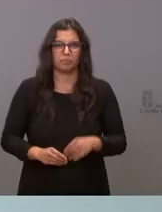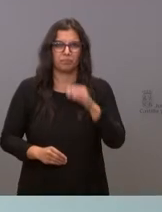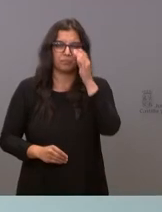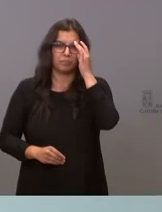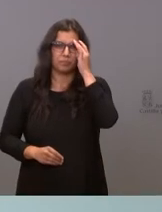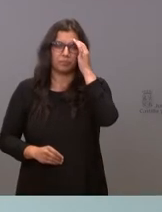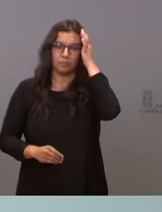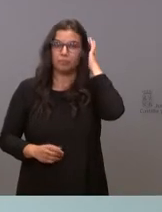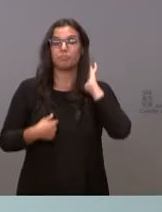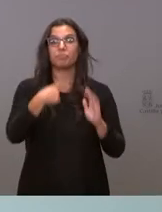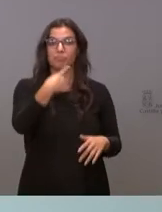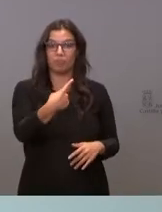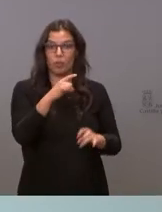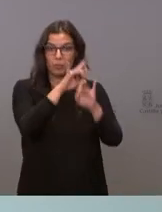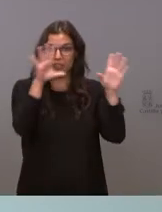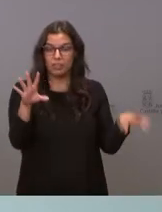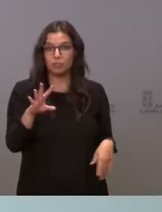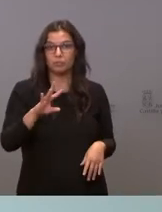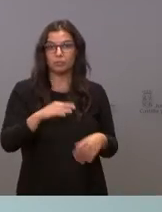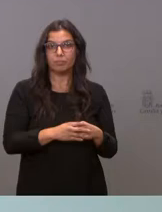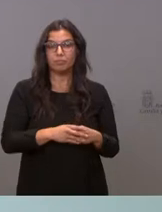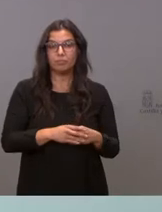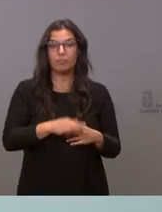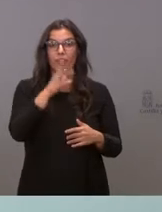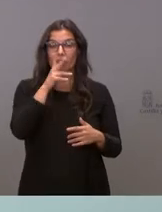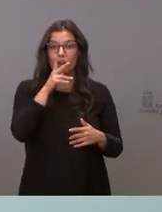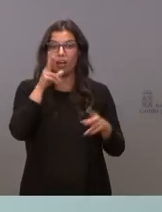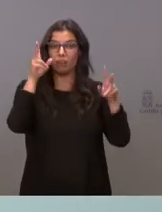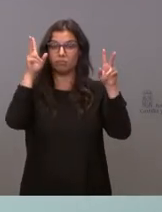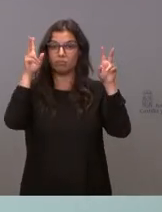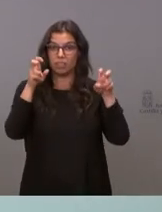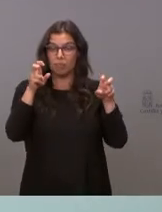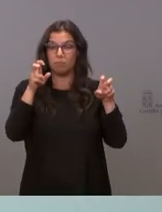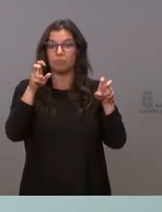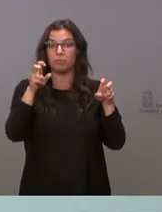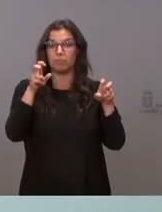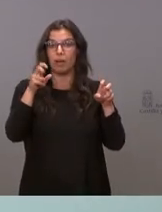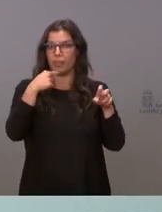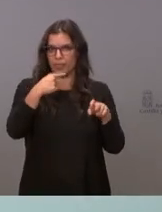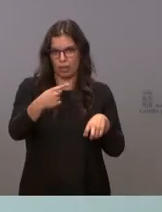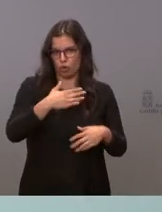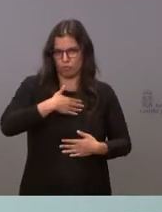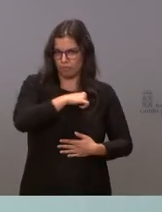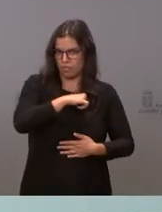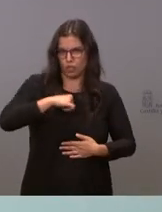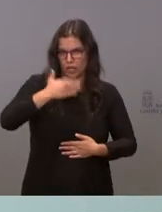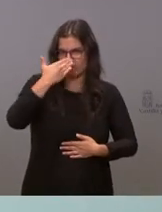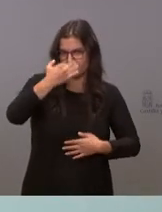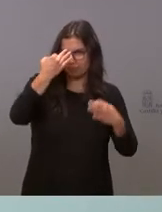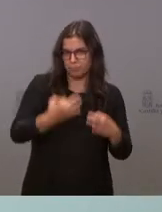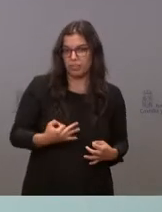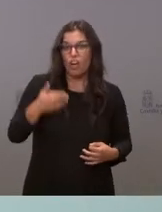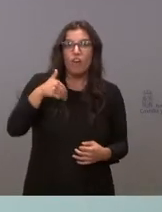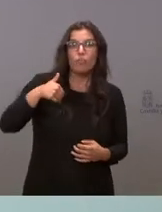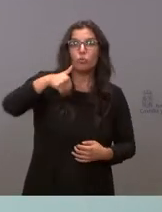para decírselo más claramente, nosotros no estamos ocupados, y se lo puedo asegurar personalmente, de nuestro